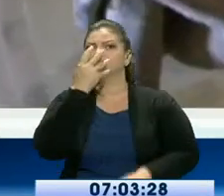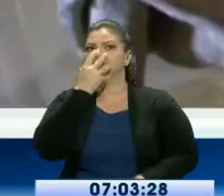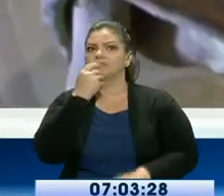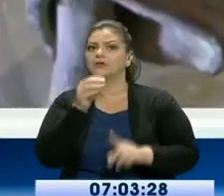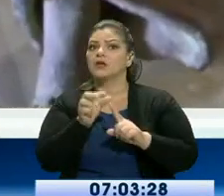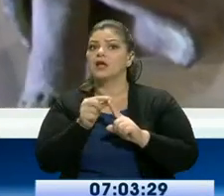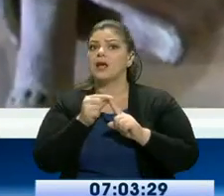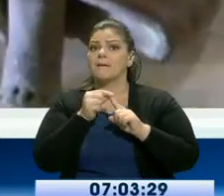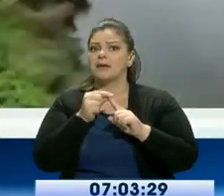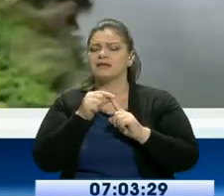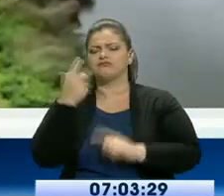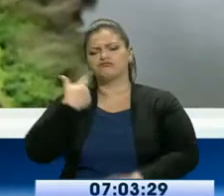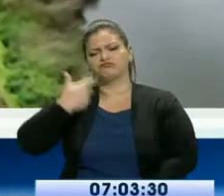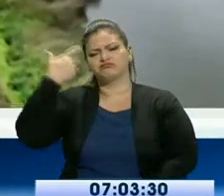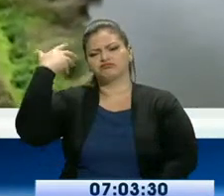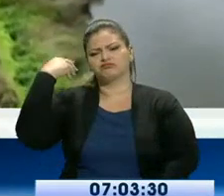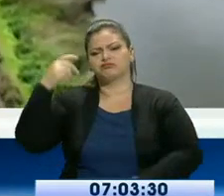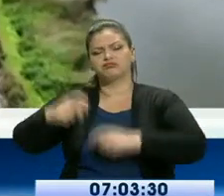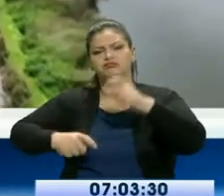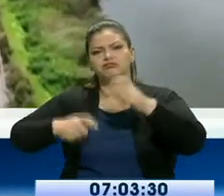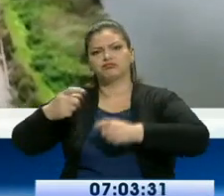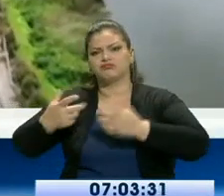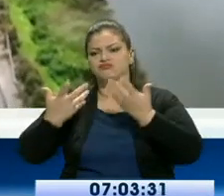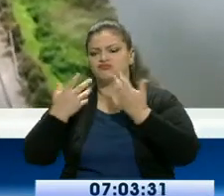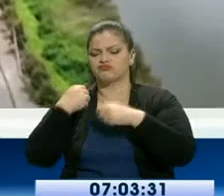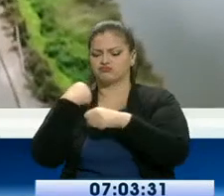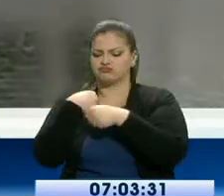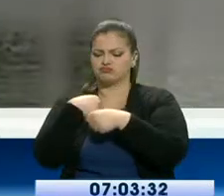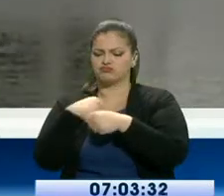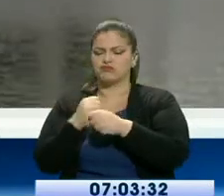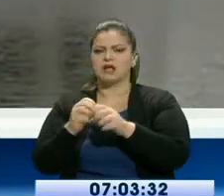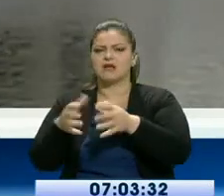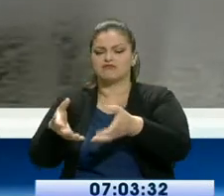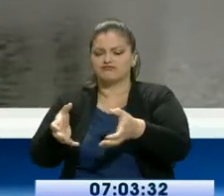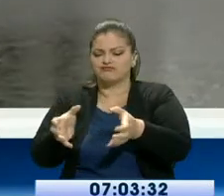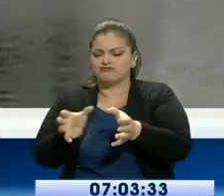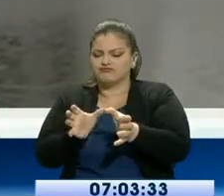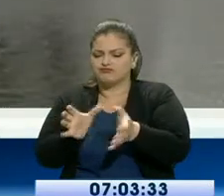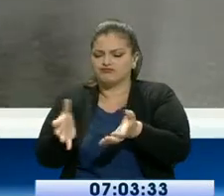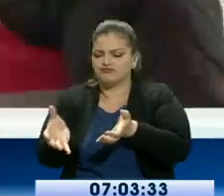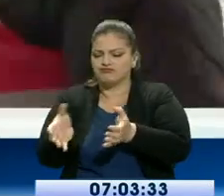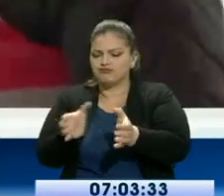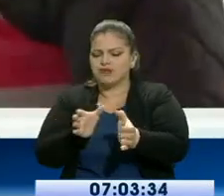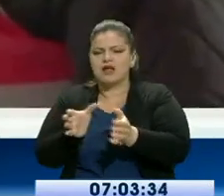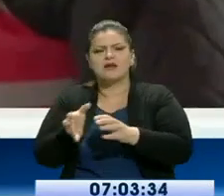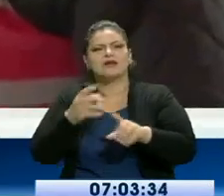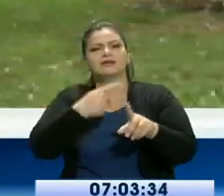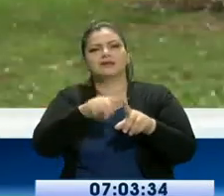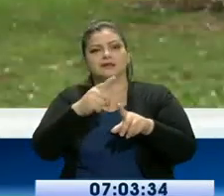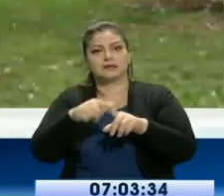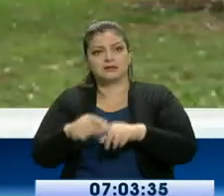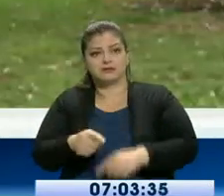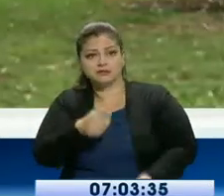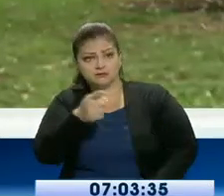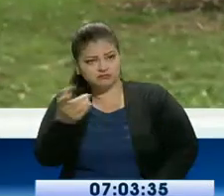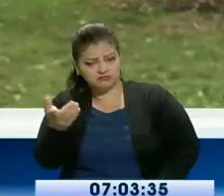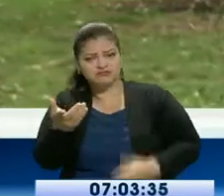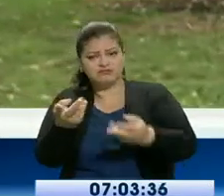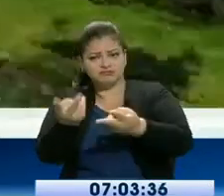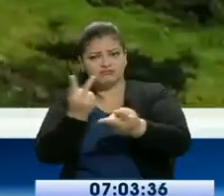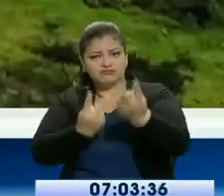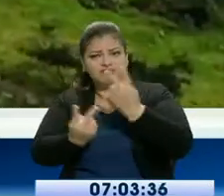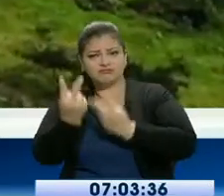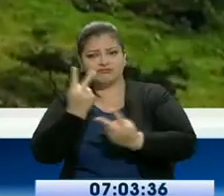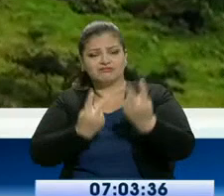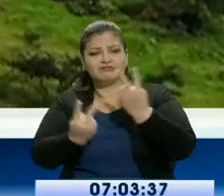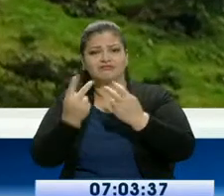técnicas ancestrales. Si usted está pensando en salir de vacaciones o turismo, visite Montúfar,